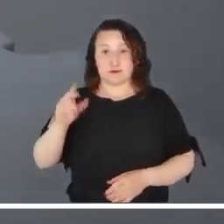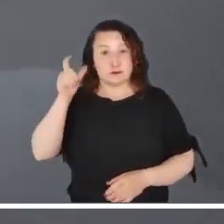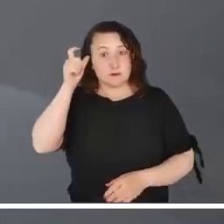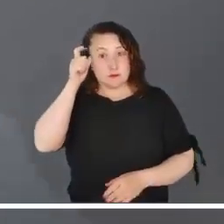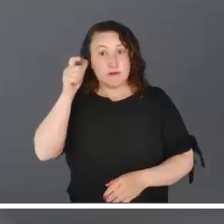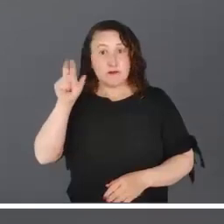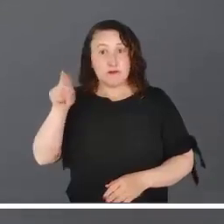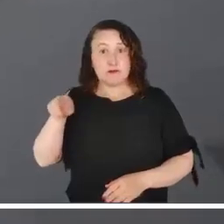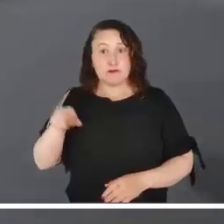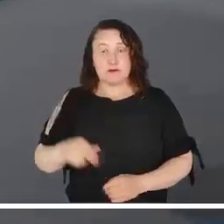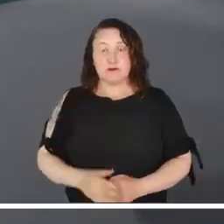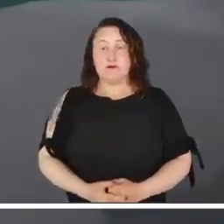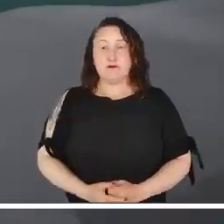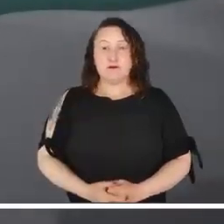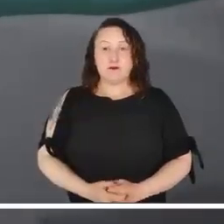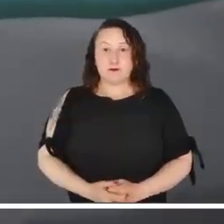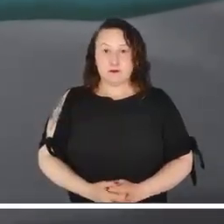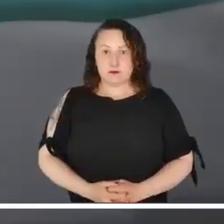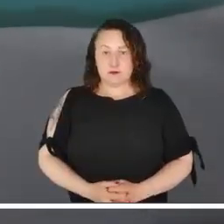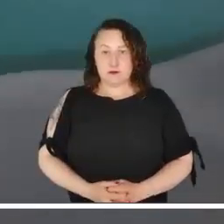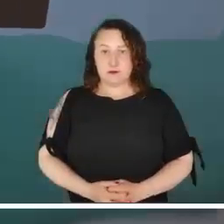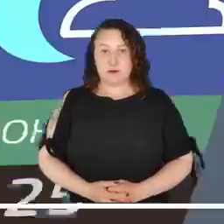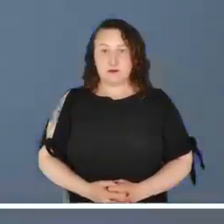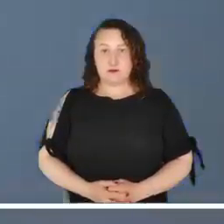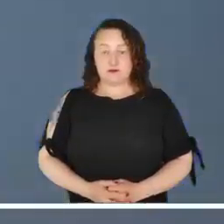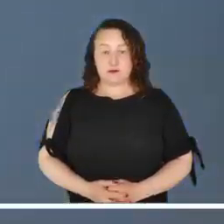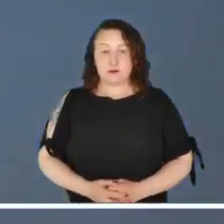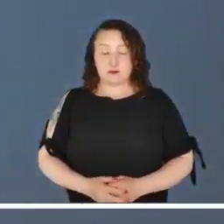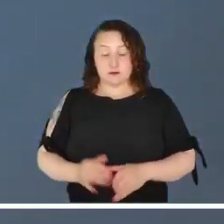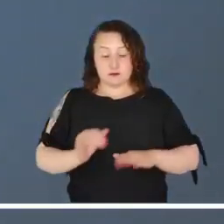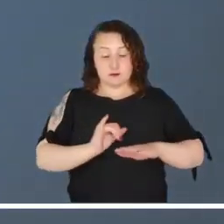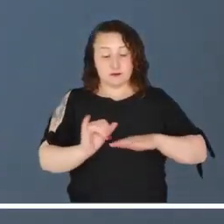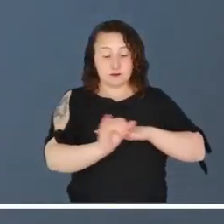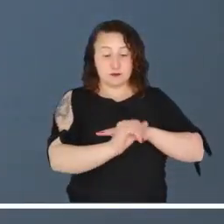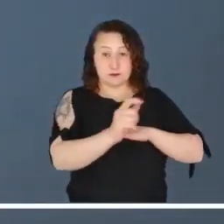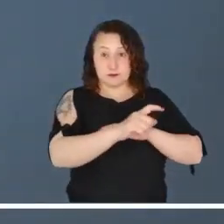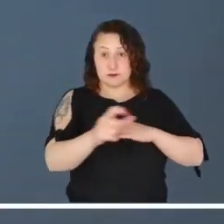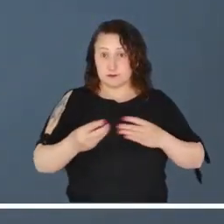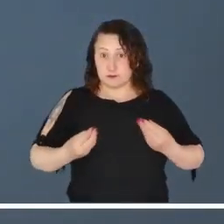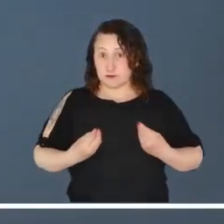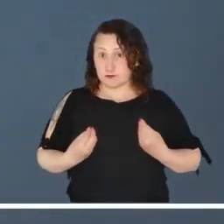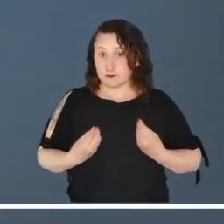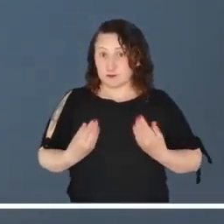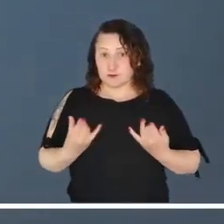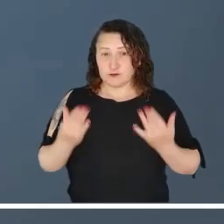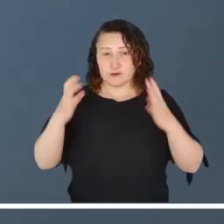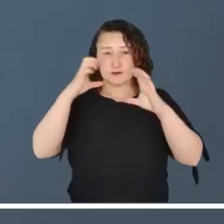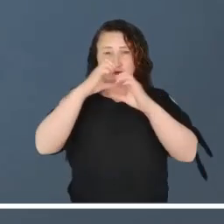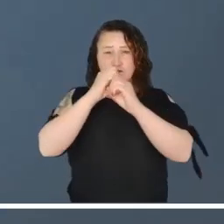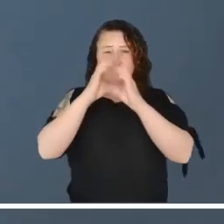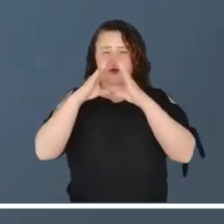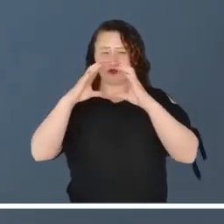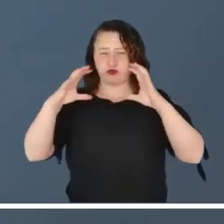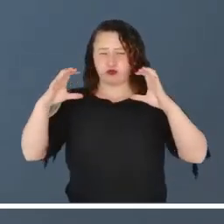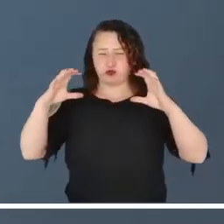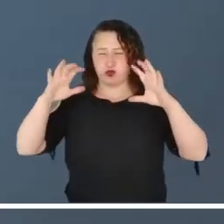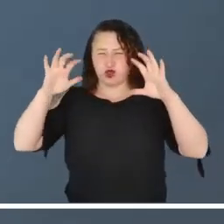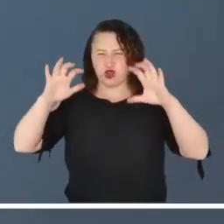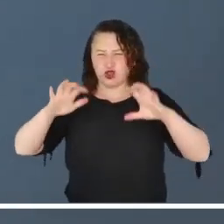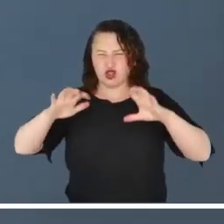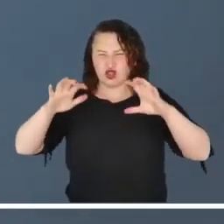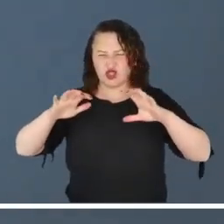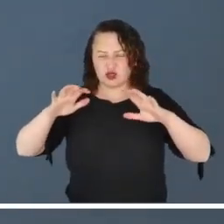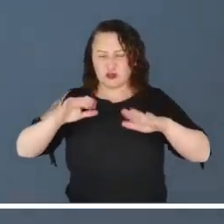Córdoba y Sucre. Todo parece indicar que la población isleña experimentará una noche encapotada y con